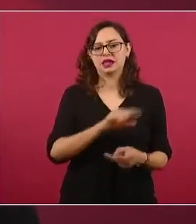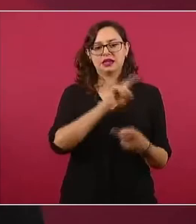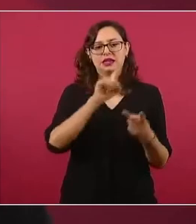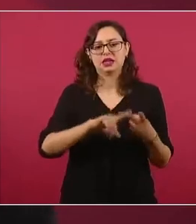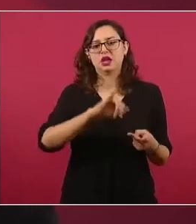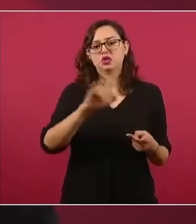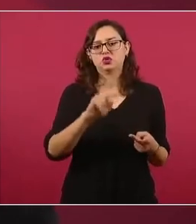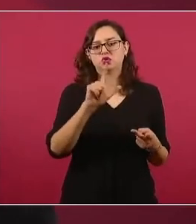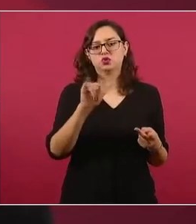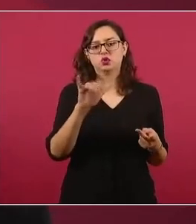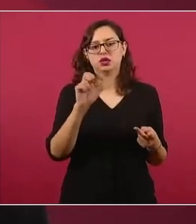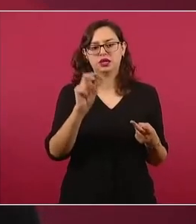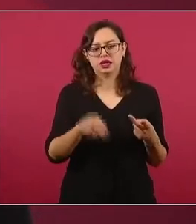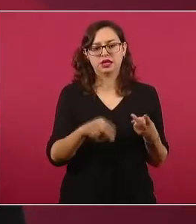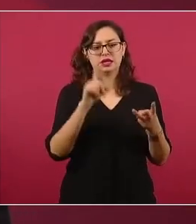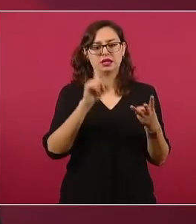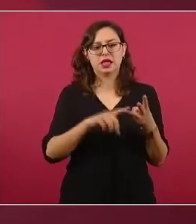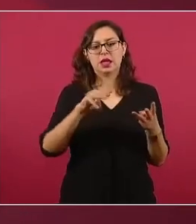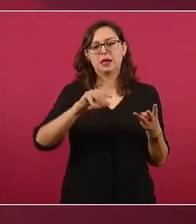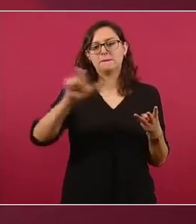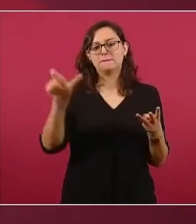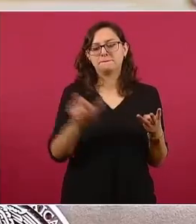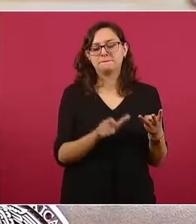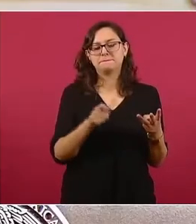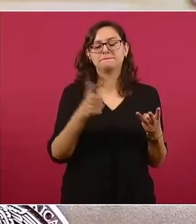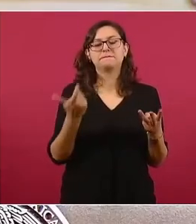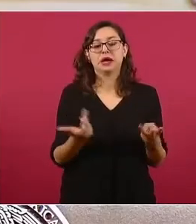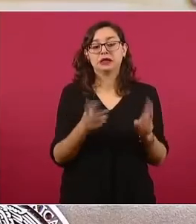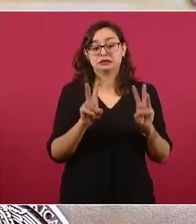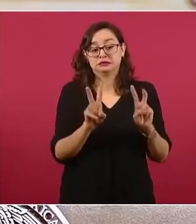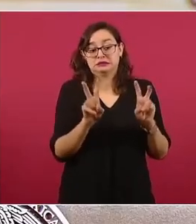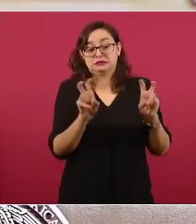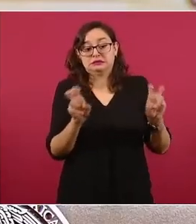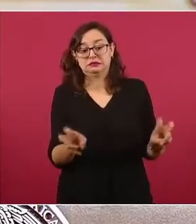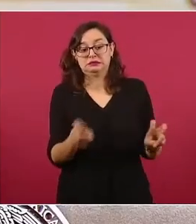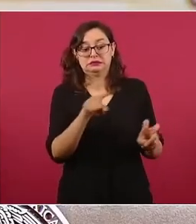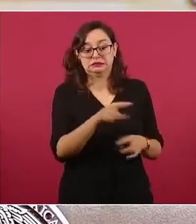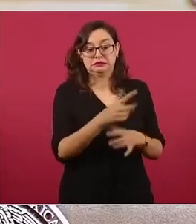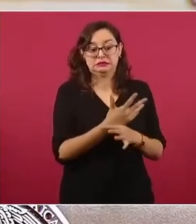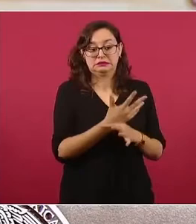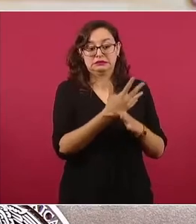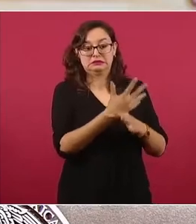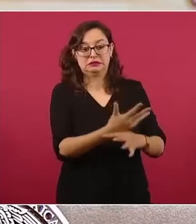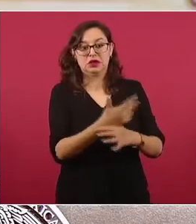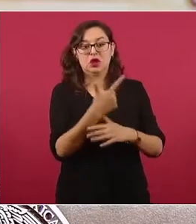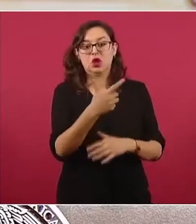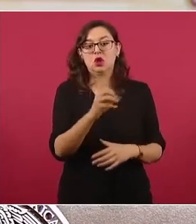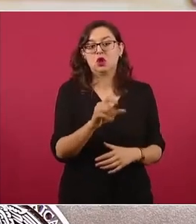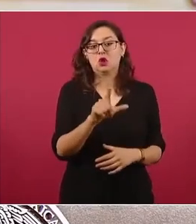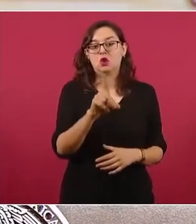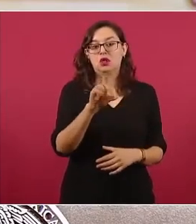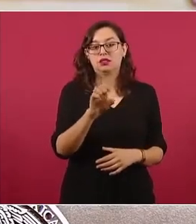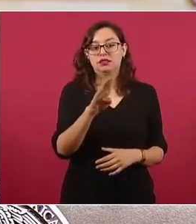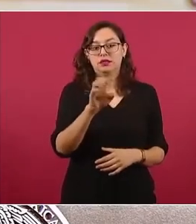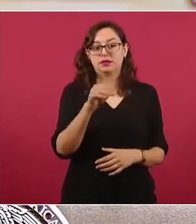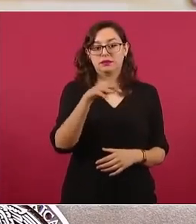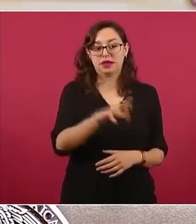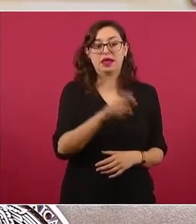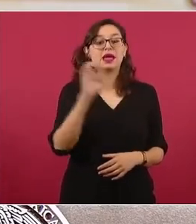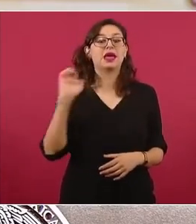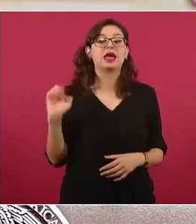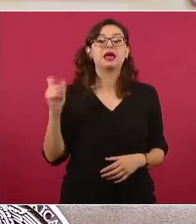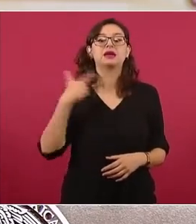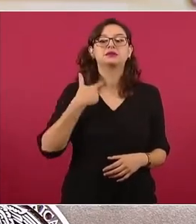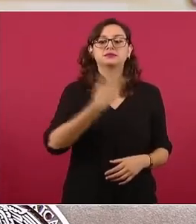Yulen Rementería, Max Kaiser, quien cita un artículo de Goldenberg, personaje que es expresidente del IFE,